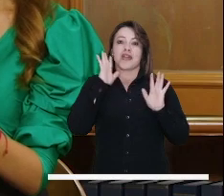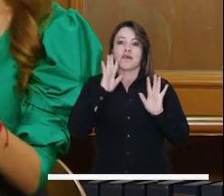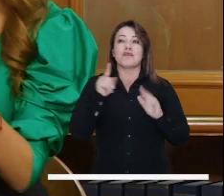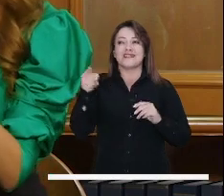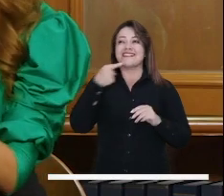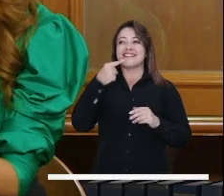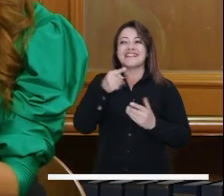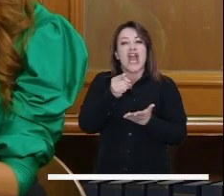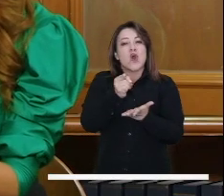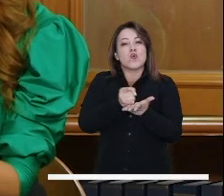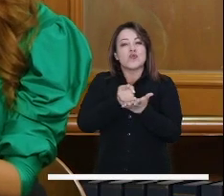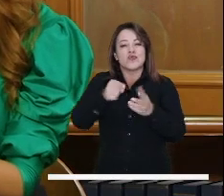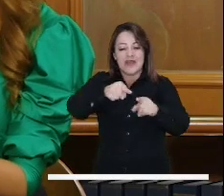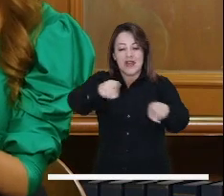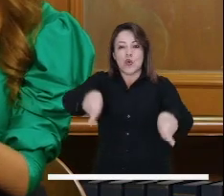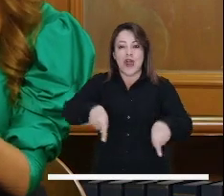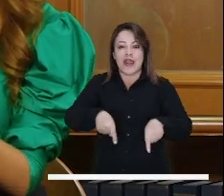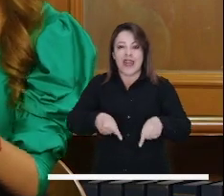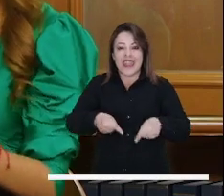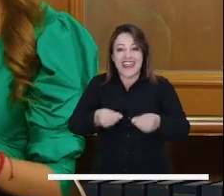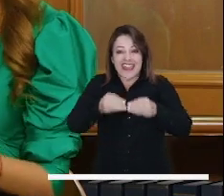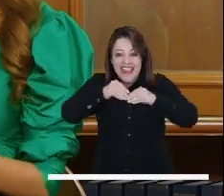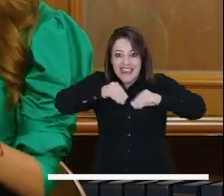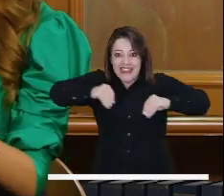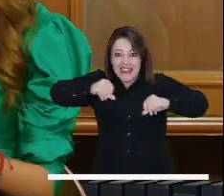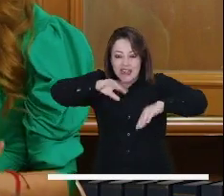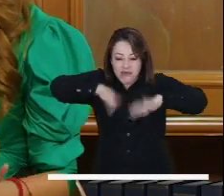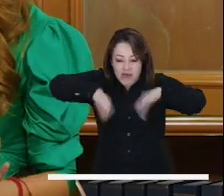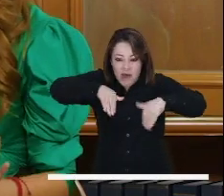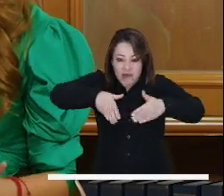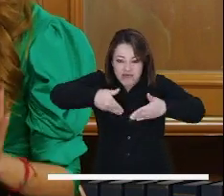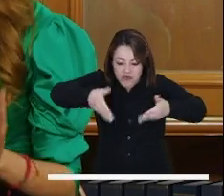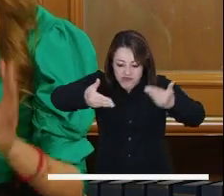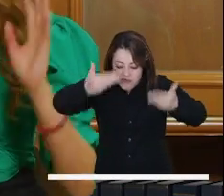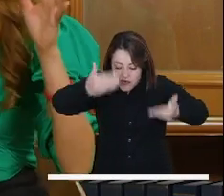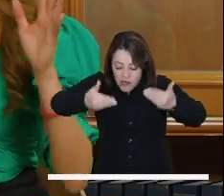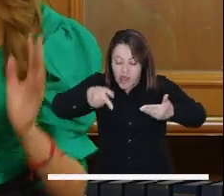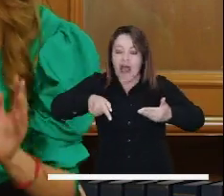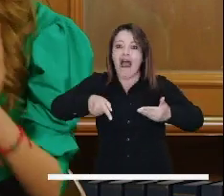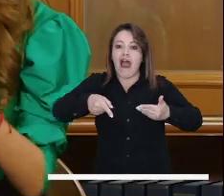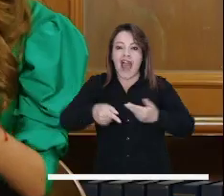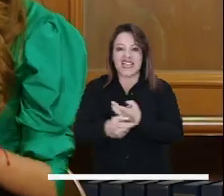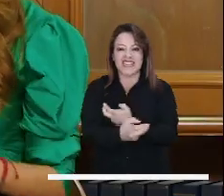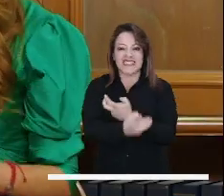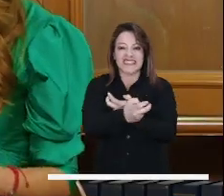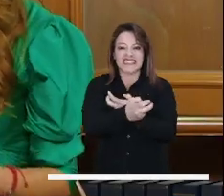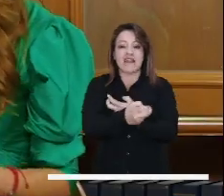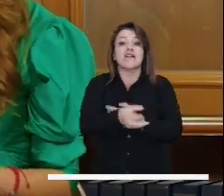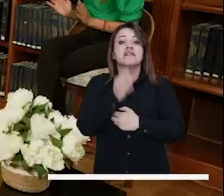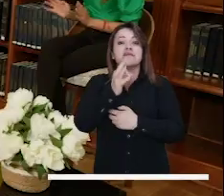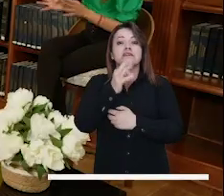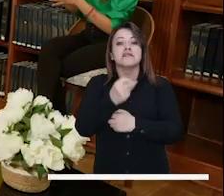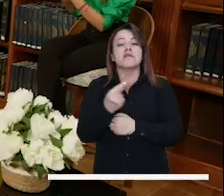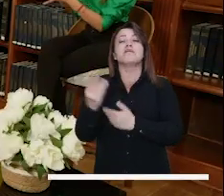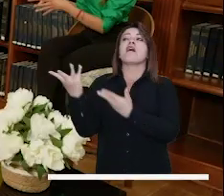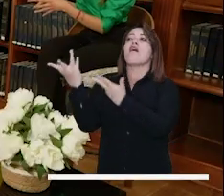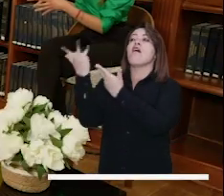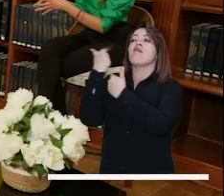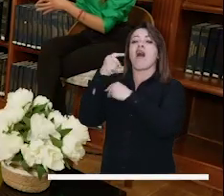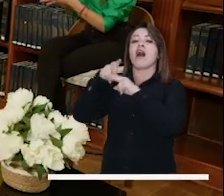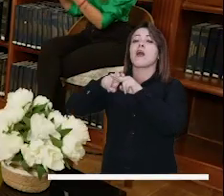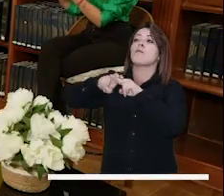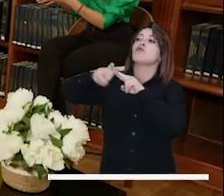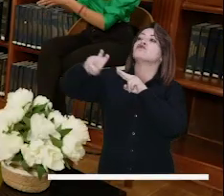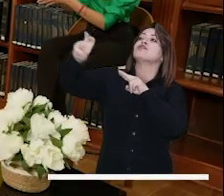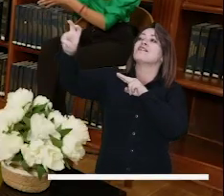que hay hallazgos arqueológicos aquí en Bogotá. ¿Por qué lo digo? Porque muchas veces se habla Bogotá, Monserrate, sea, sitios muy puntuales, pero ¿cómo